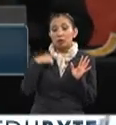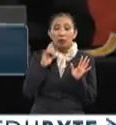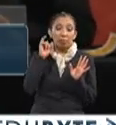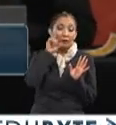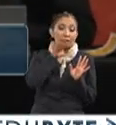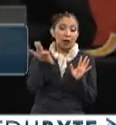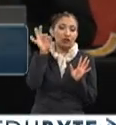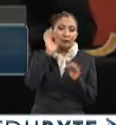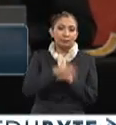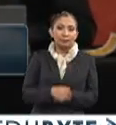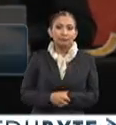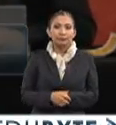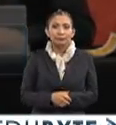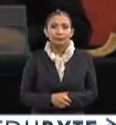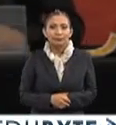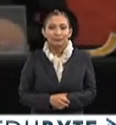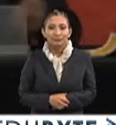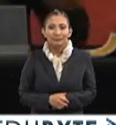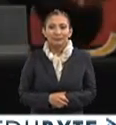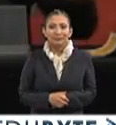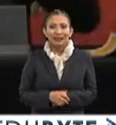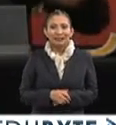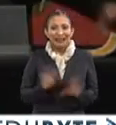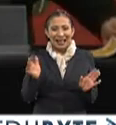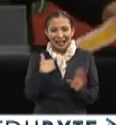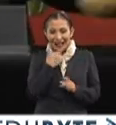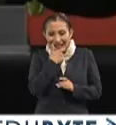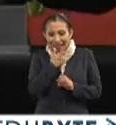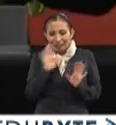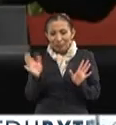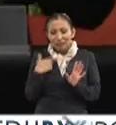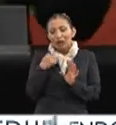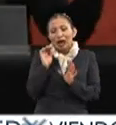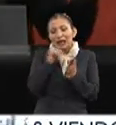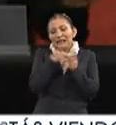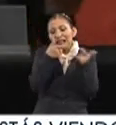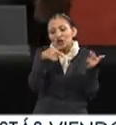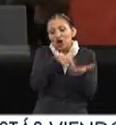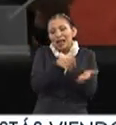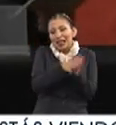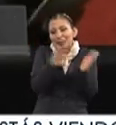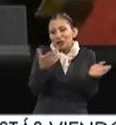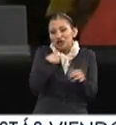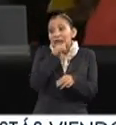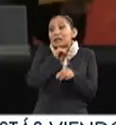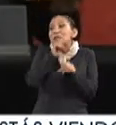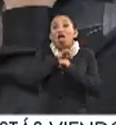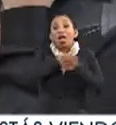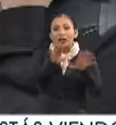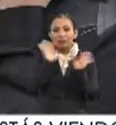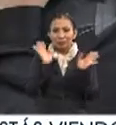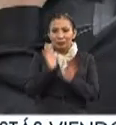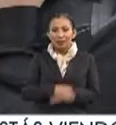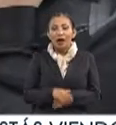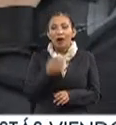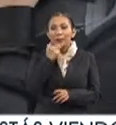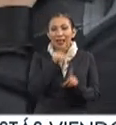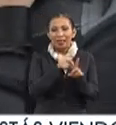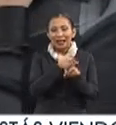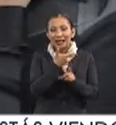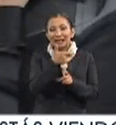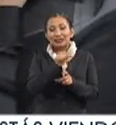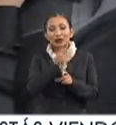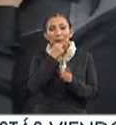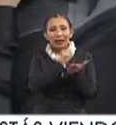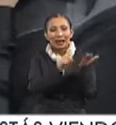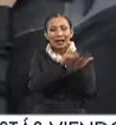difícil de encontrar. Este, cállalo, bueno, todo esto viene narrado aquí, no es un chisme que yo inventé. El caricaturista Gis